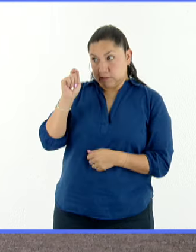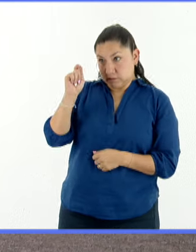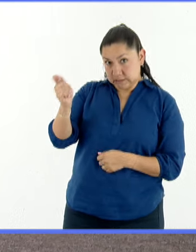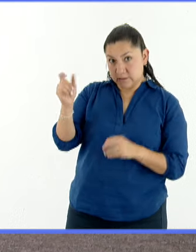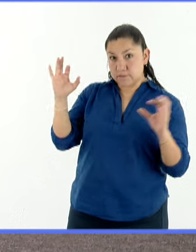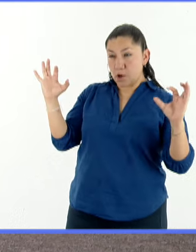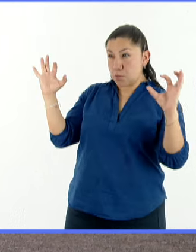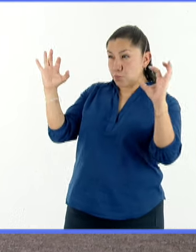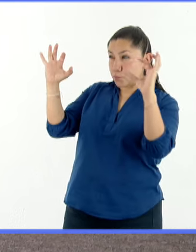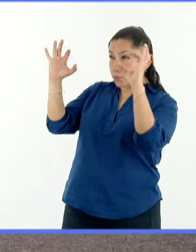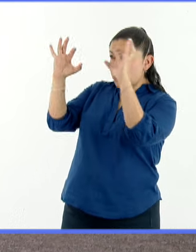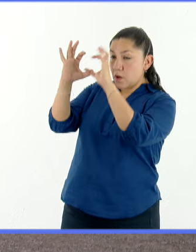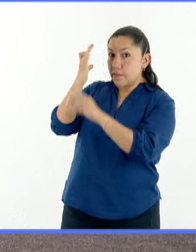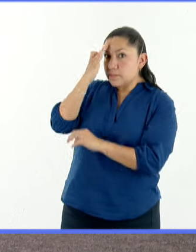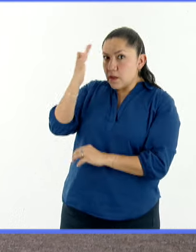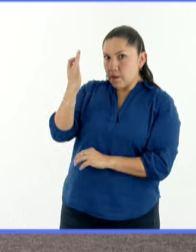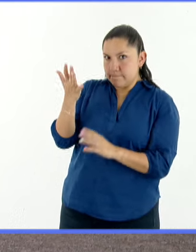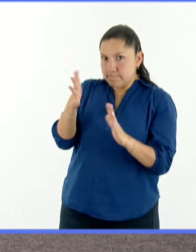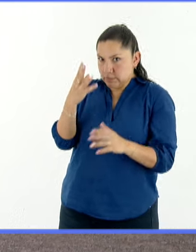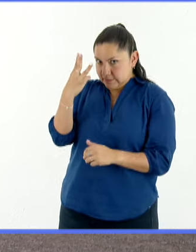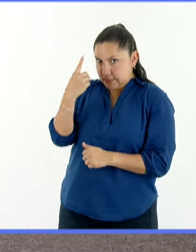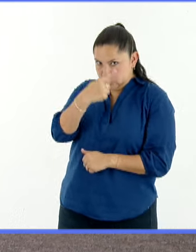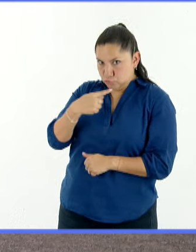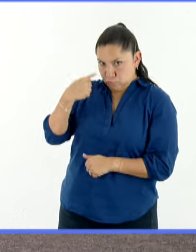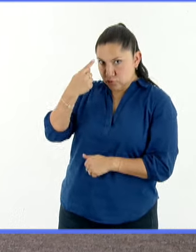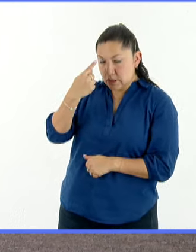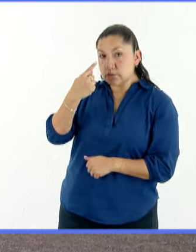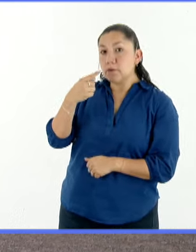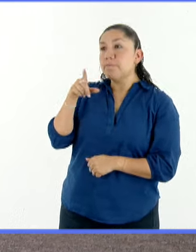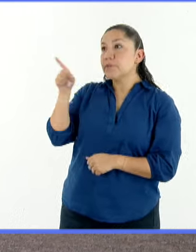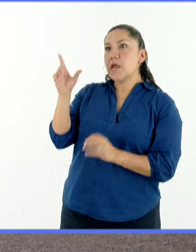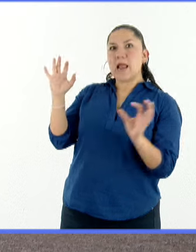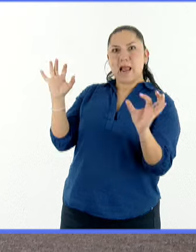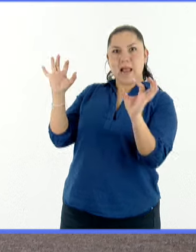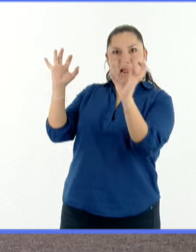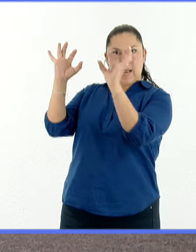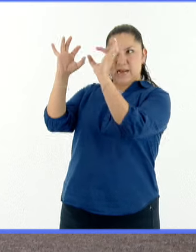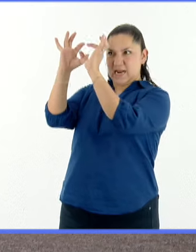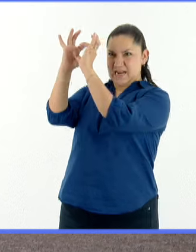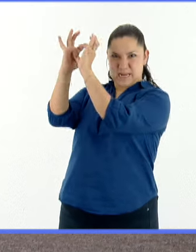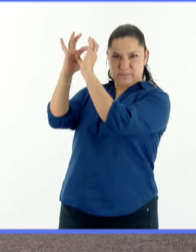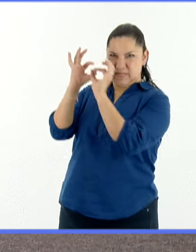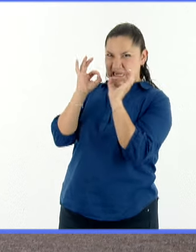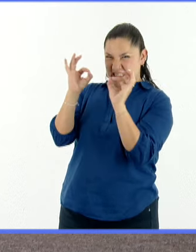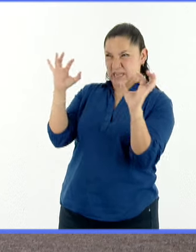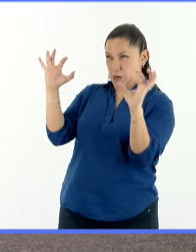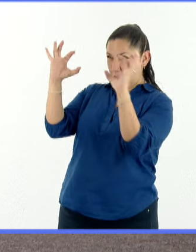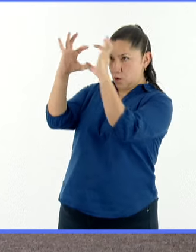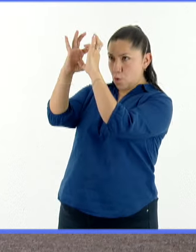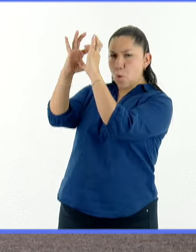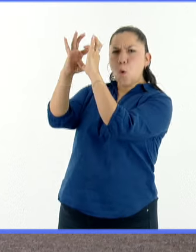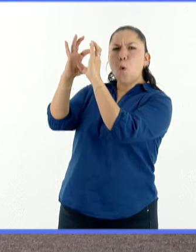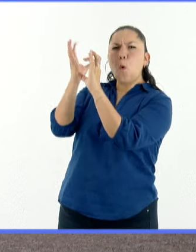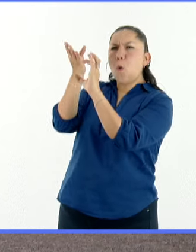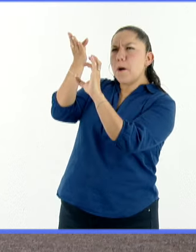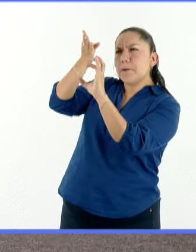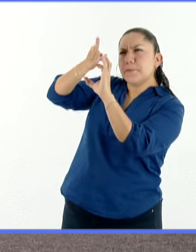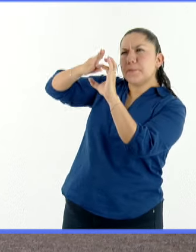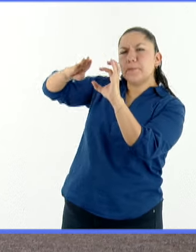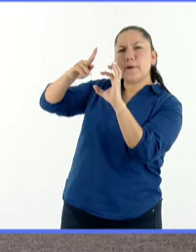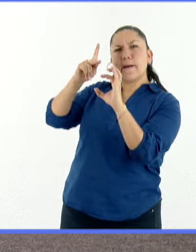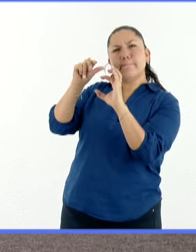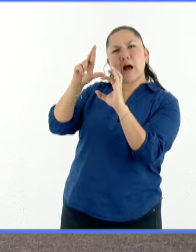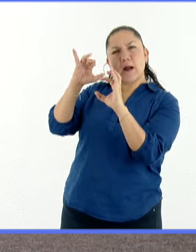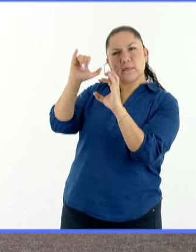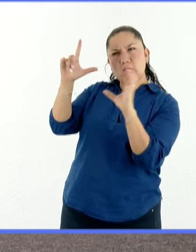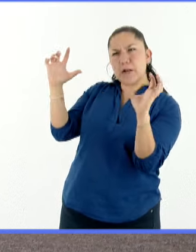evento que se vive de diferentes maneras. Estamos hablando de un eclipse total, pero también de eclipses parciales. Digamos, en términos generales, doctor,